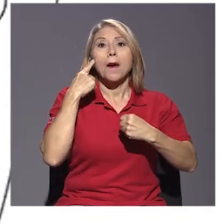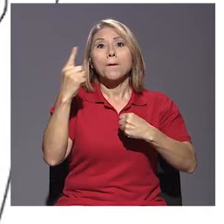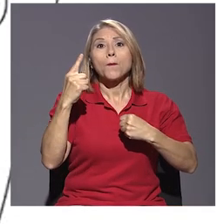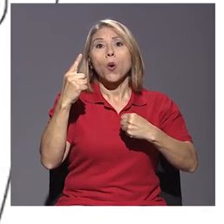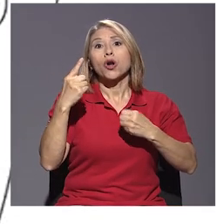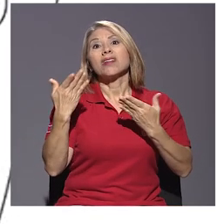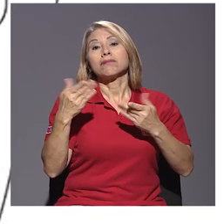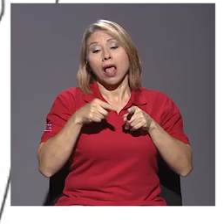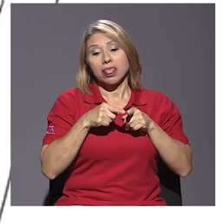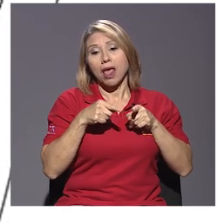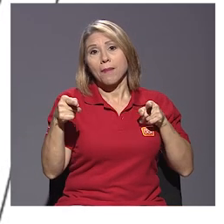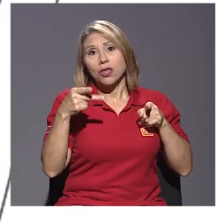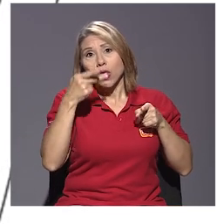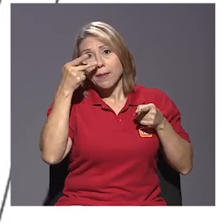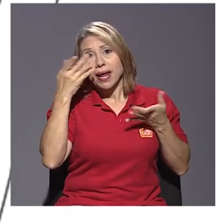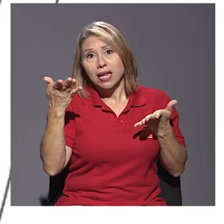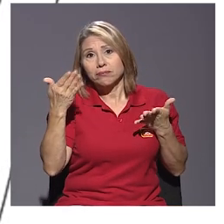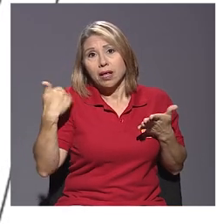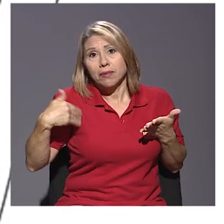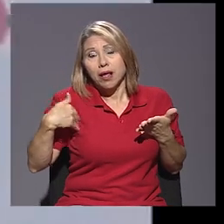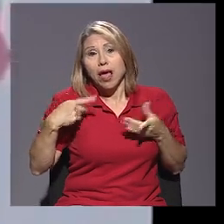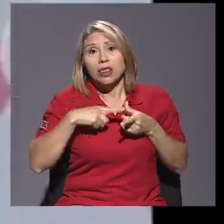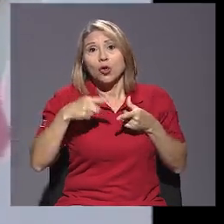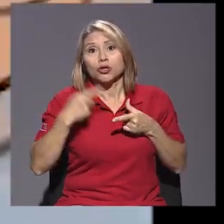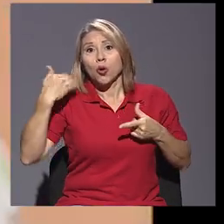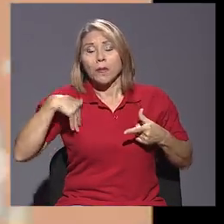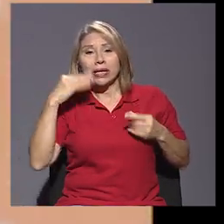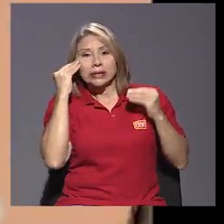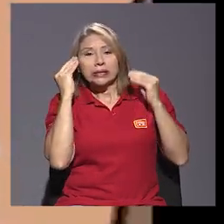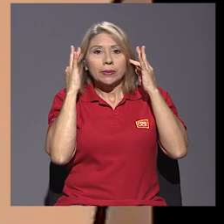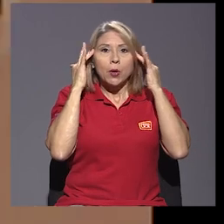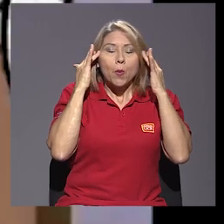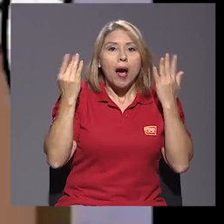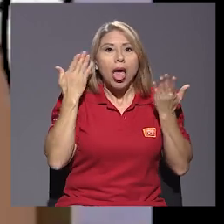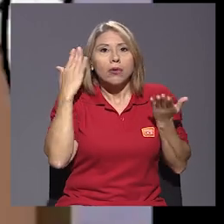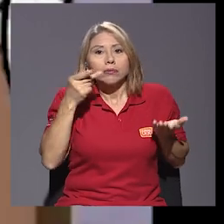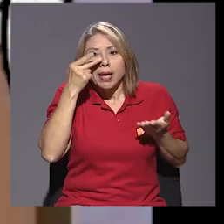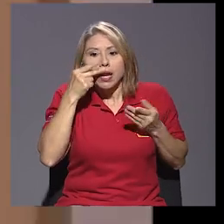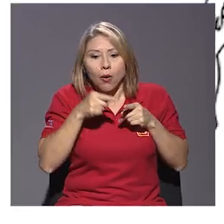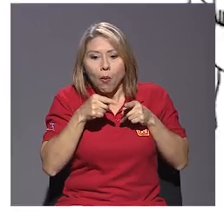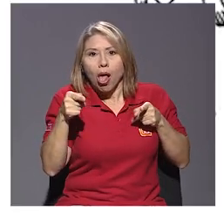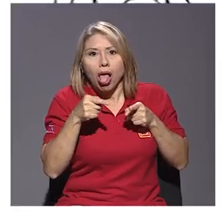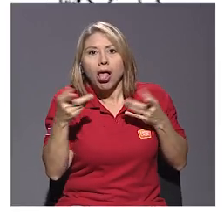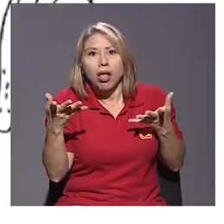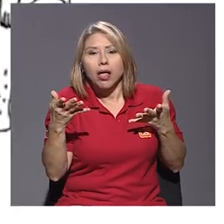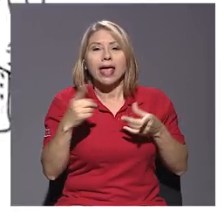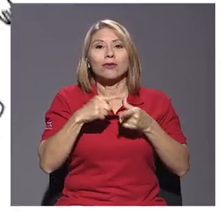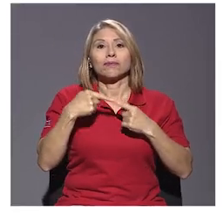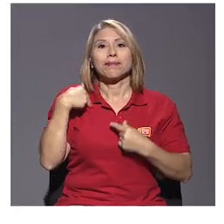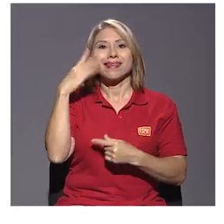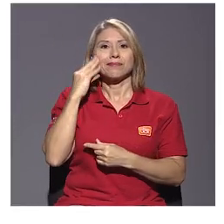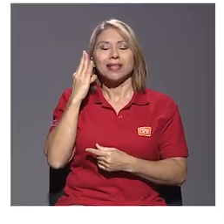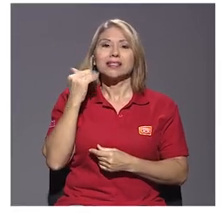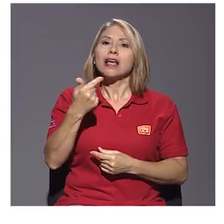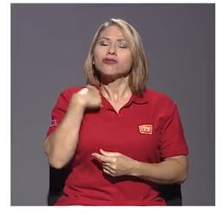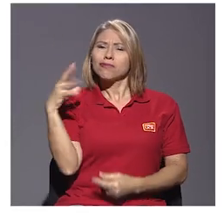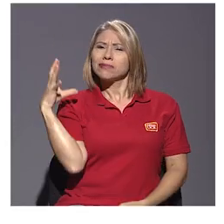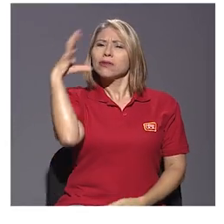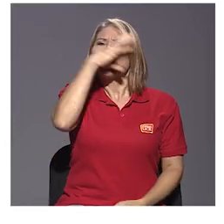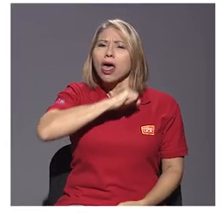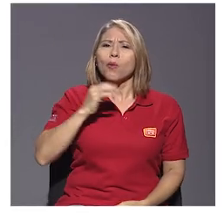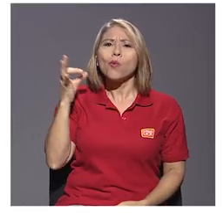tamaño del pene, el caso de los varones. Entonces, varón está preocupado por eso. Por ejemplo, en mi experiencia, yo he notado que las mujeres